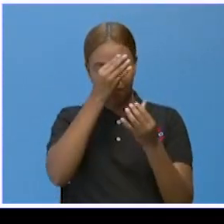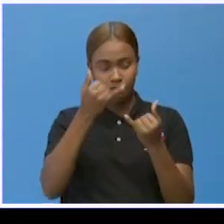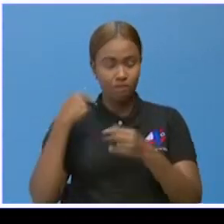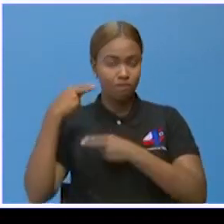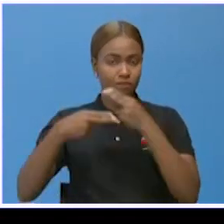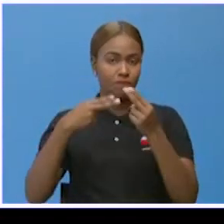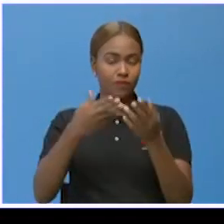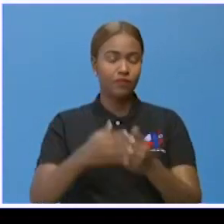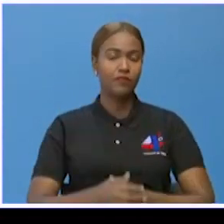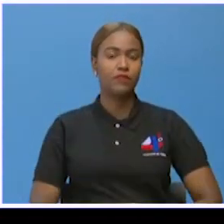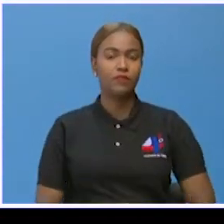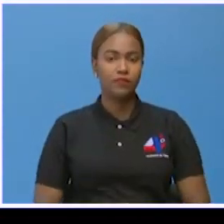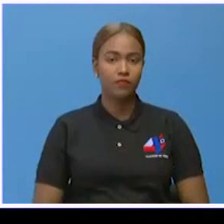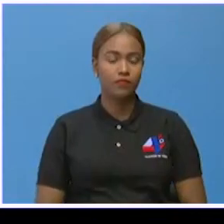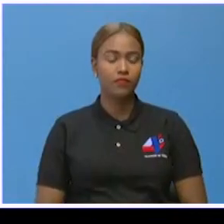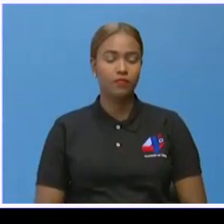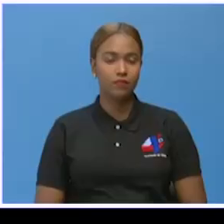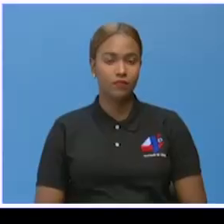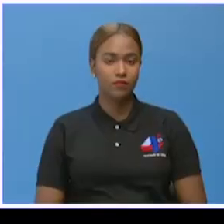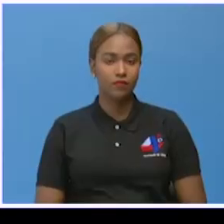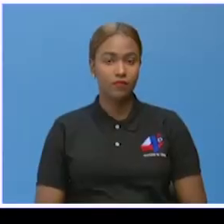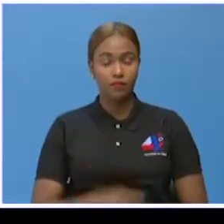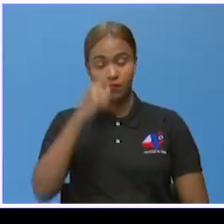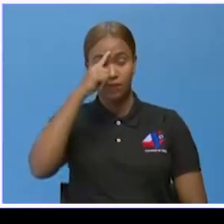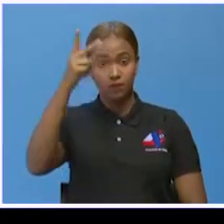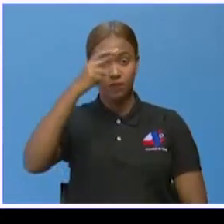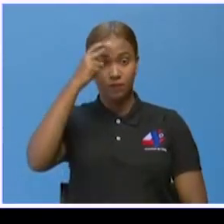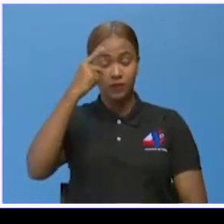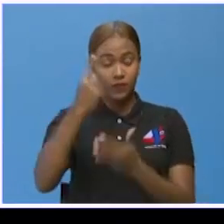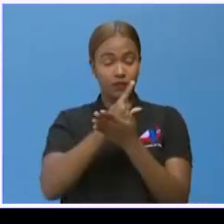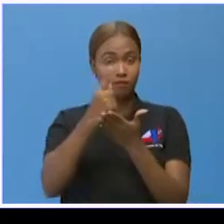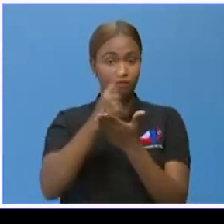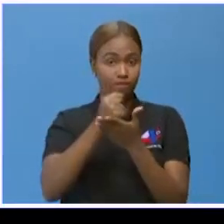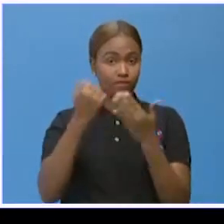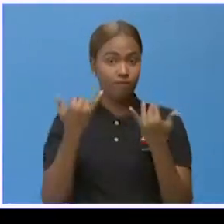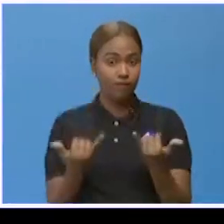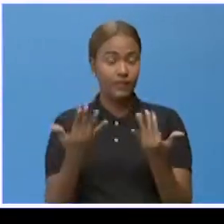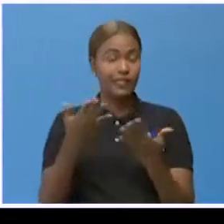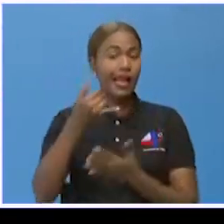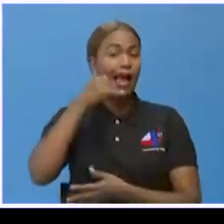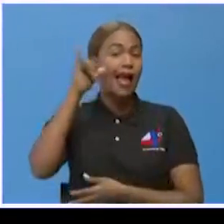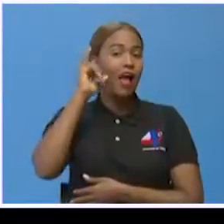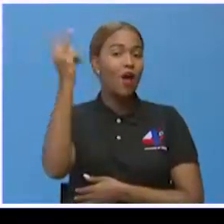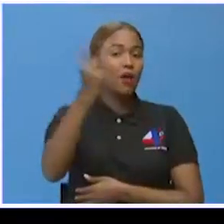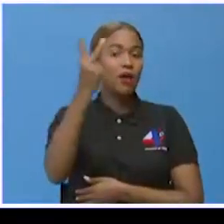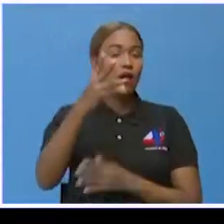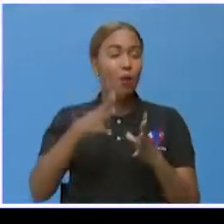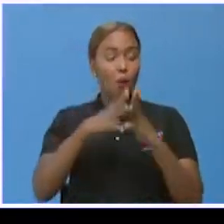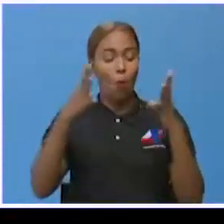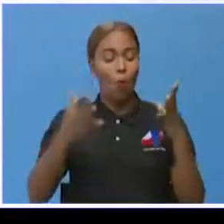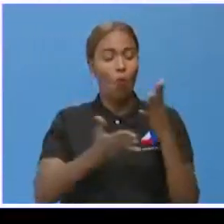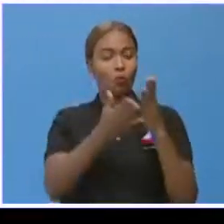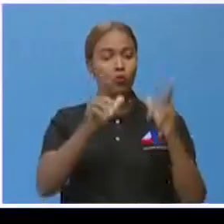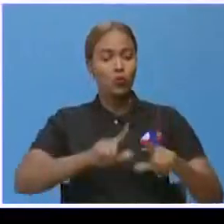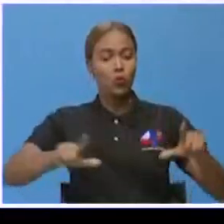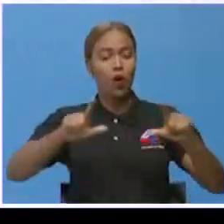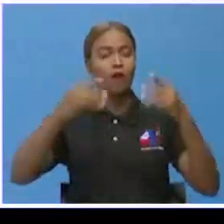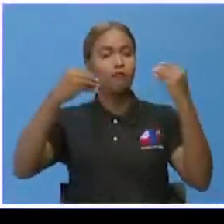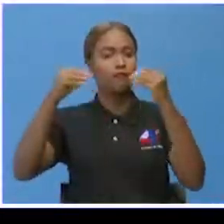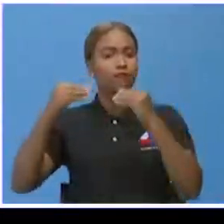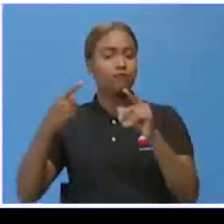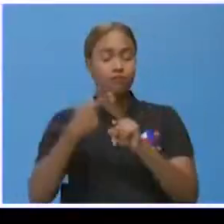a través de la siguiente historia. Por motivo del azueto de Semana Santa, allí el viernes la gran mayoría de los centros